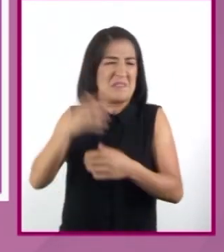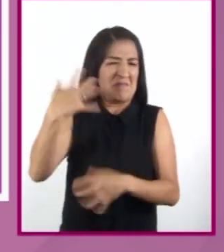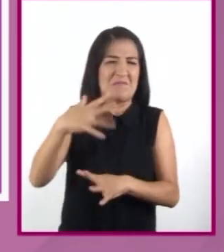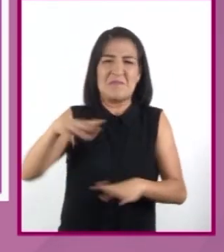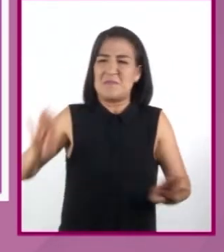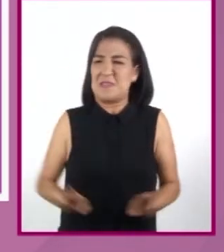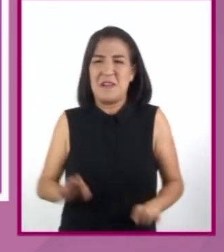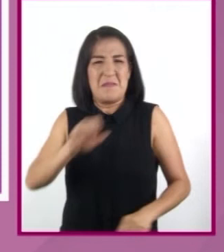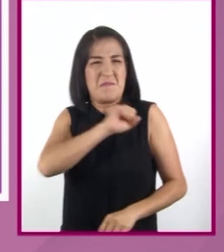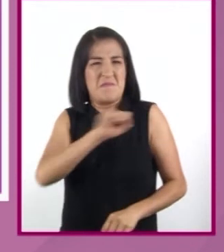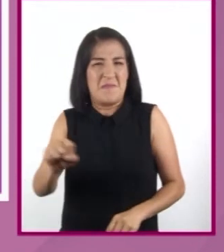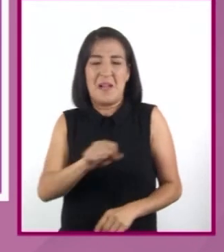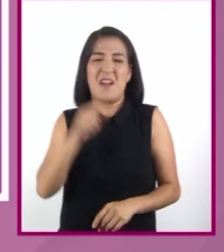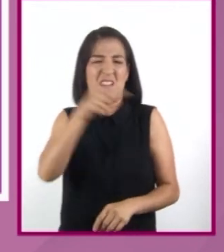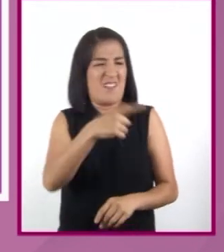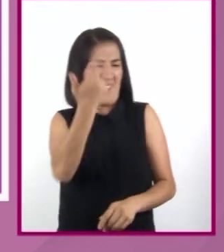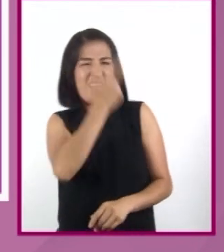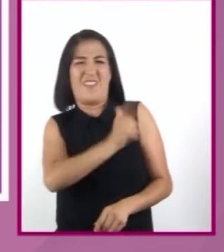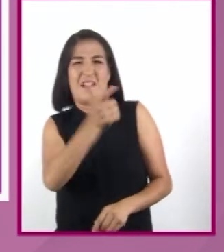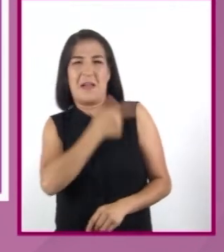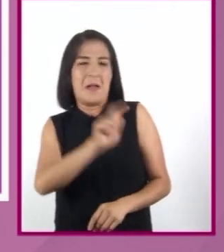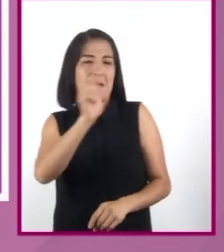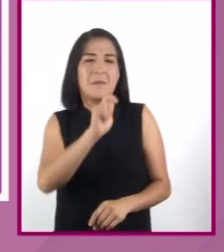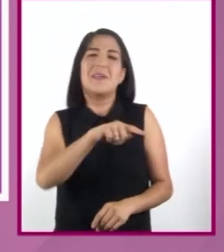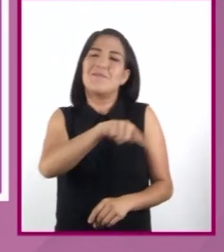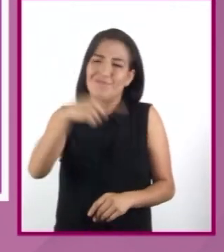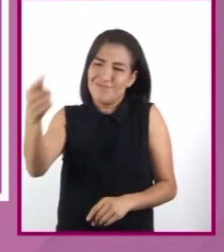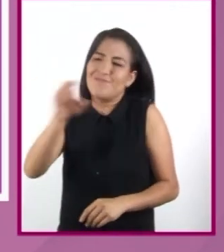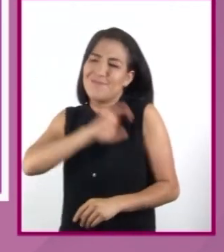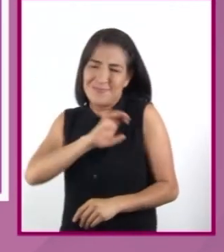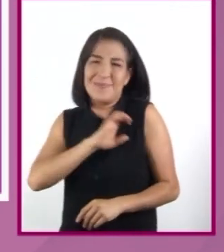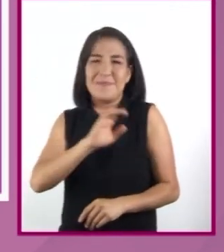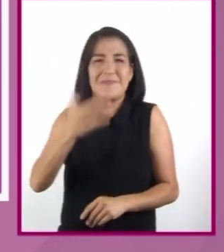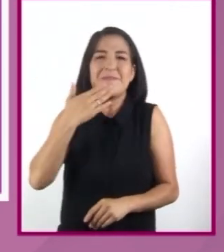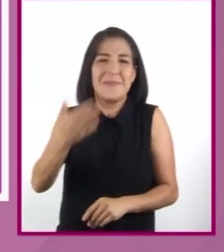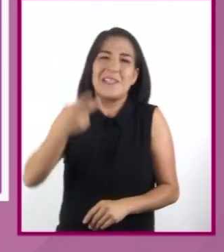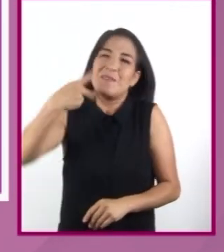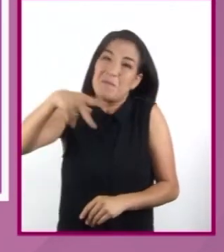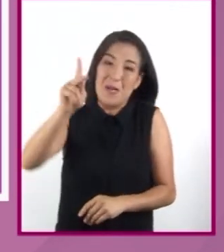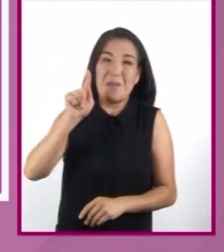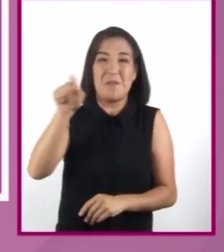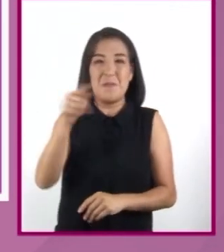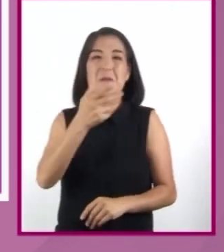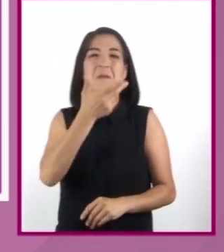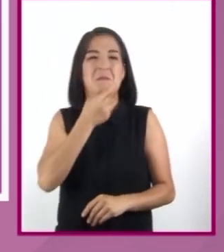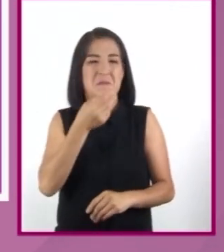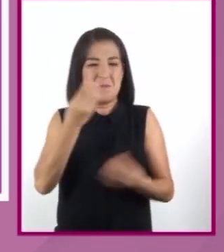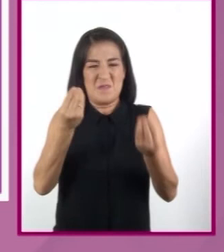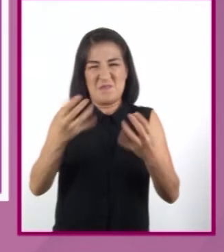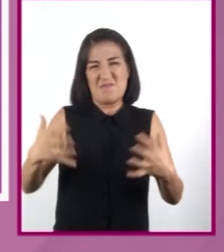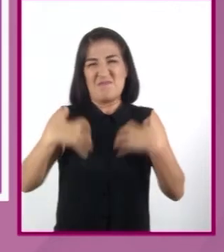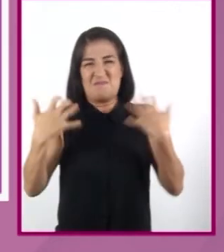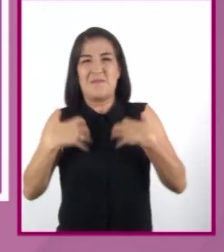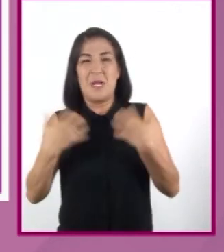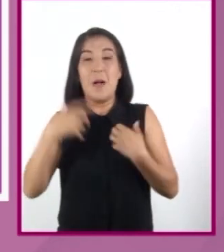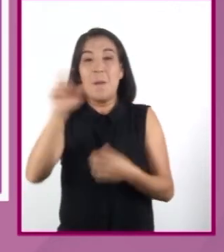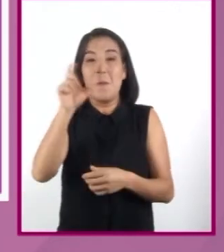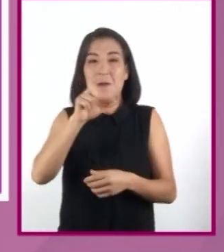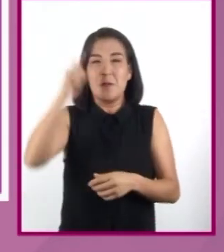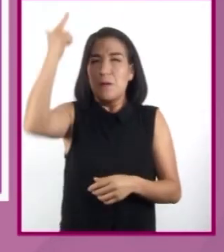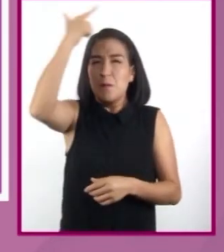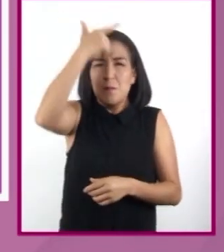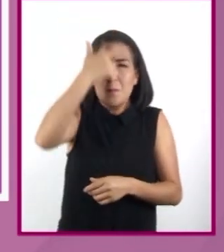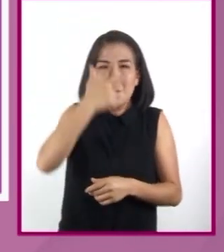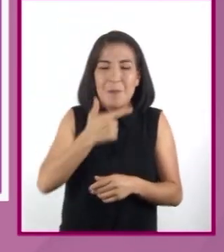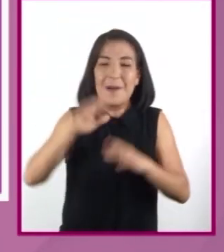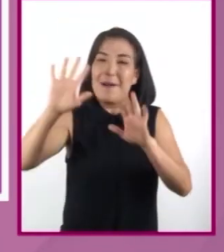soñadas niñerías de novia. Lo quería mucho. Sin embargo, a veces con un ligero estremecimiento cuando volviendo de noche